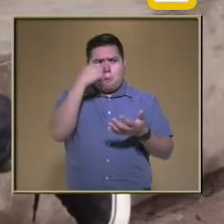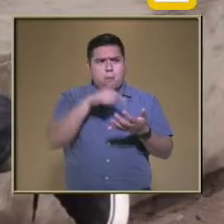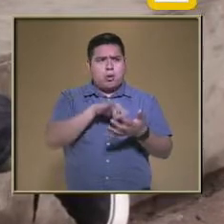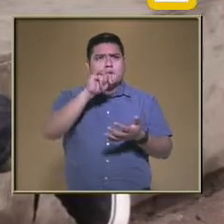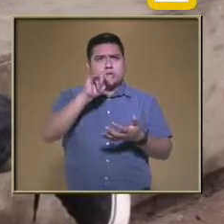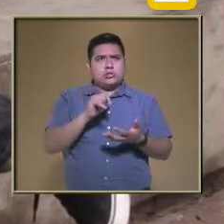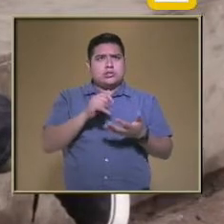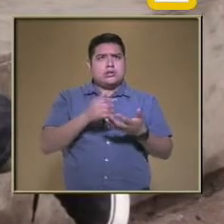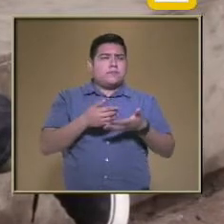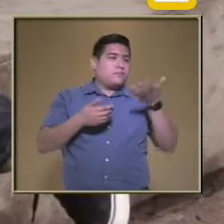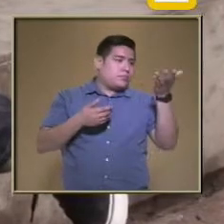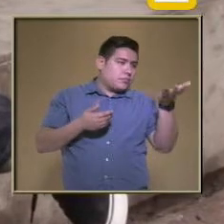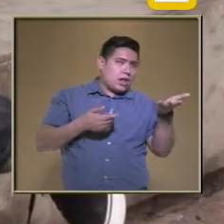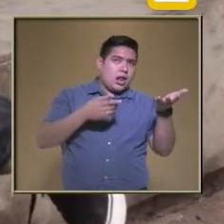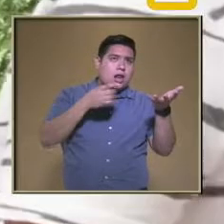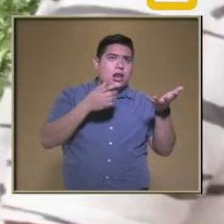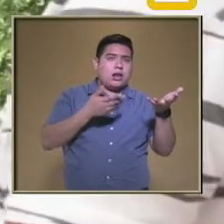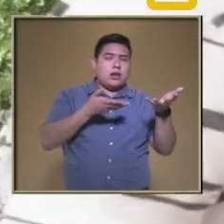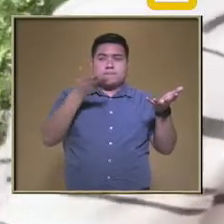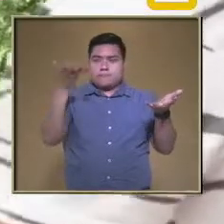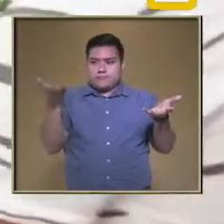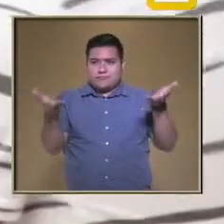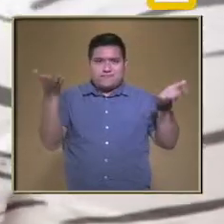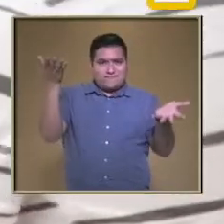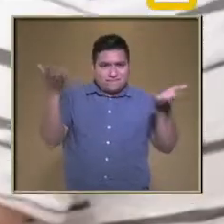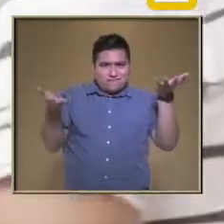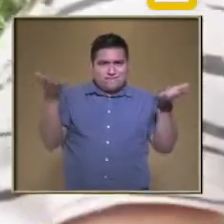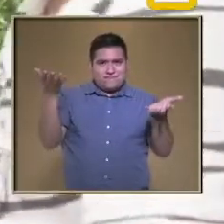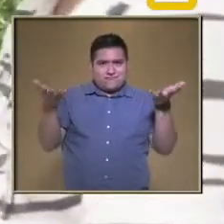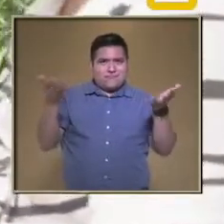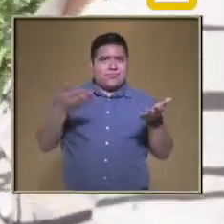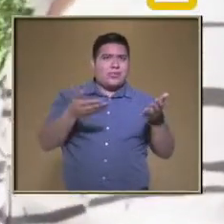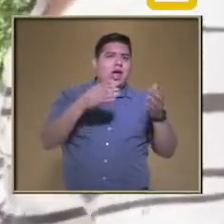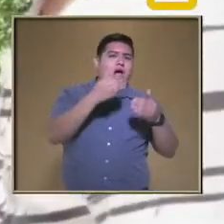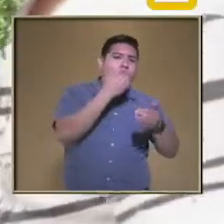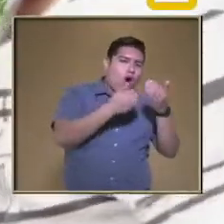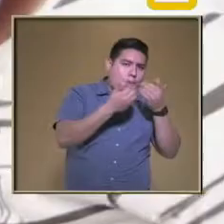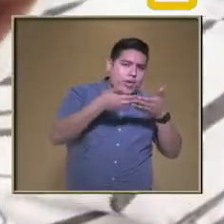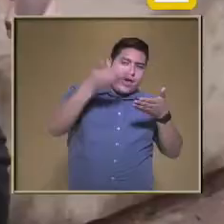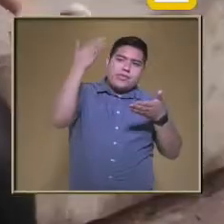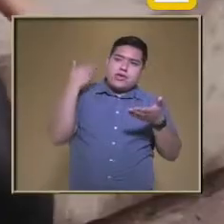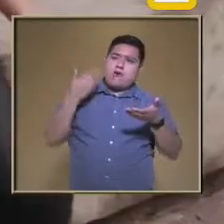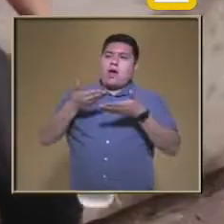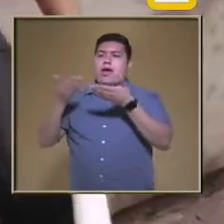A explicar La dieta mesoamericana Y la dieta actual Pues vamos a ello